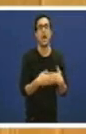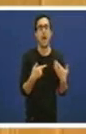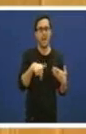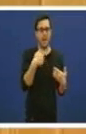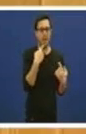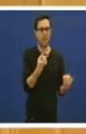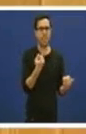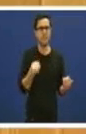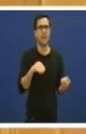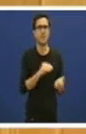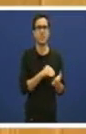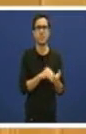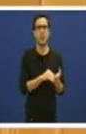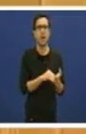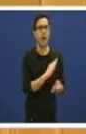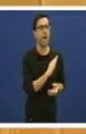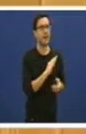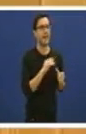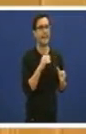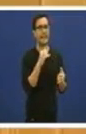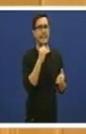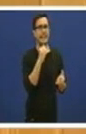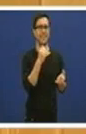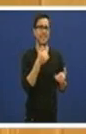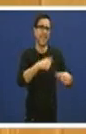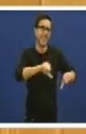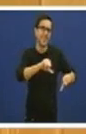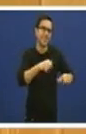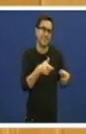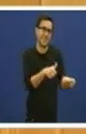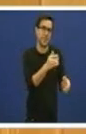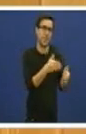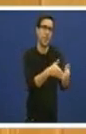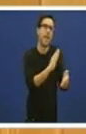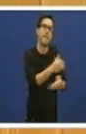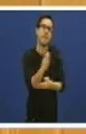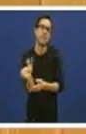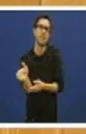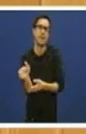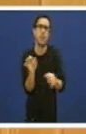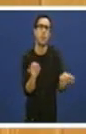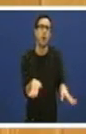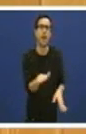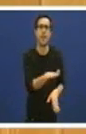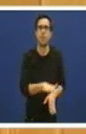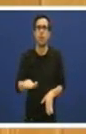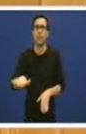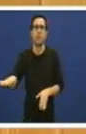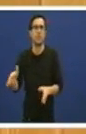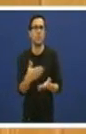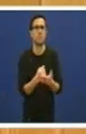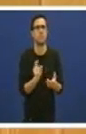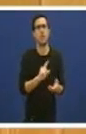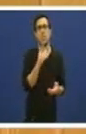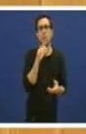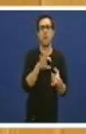mundo afecta por igual a crise do setor naval e, inclusive, dentro daquelas regións europeas que teñen construcción